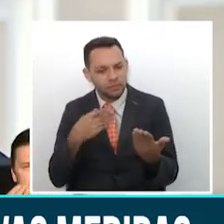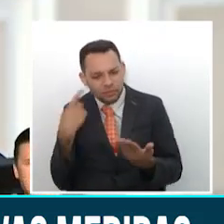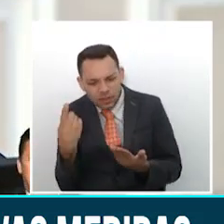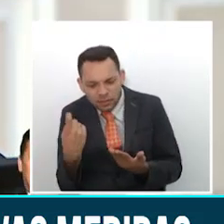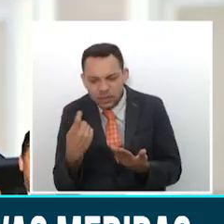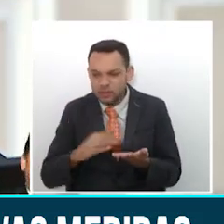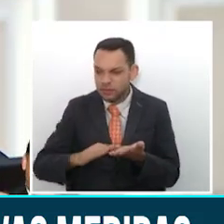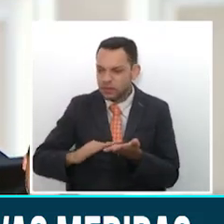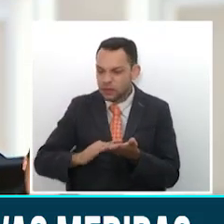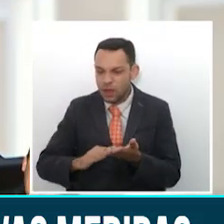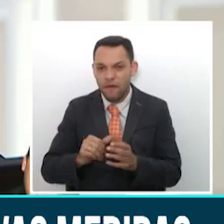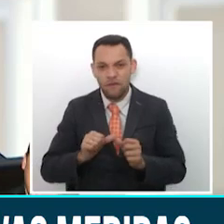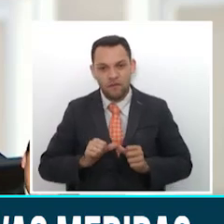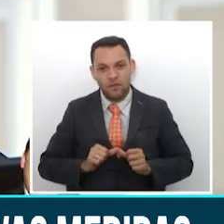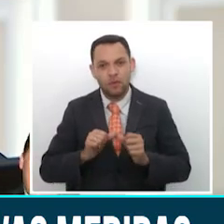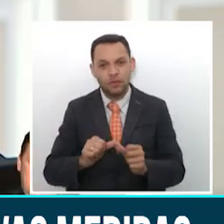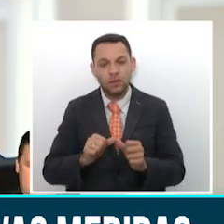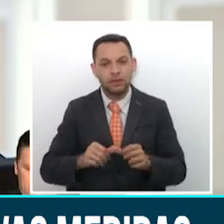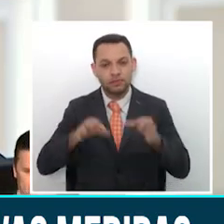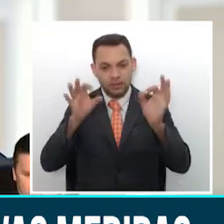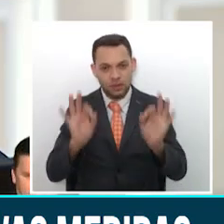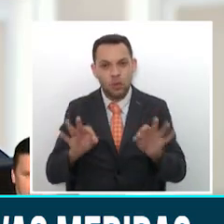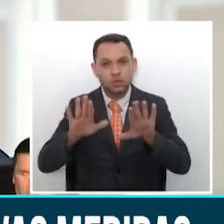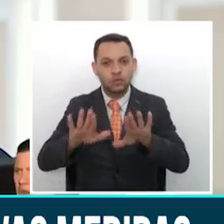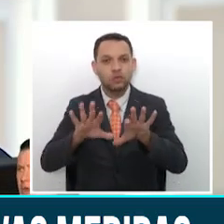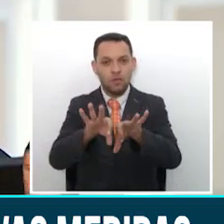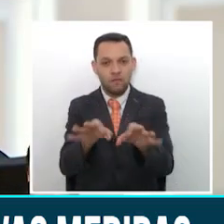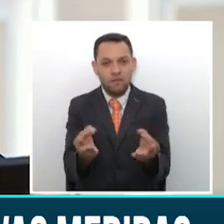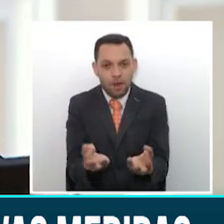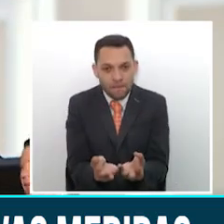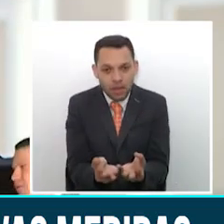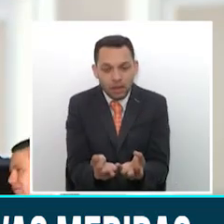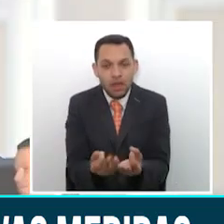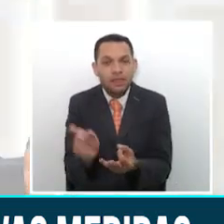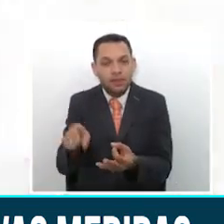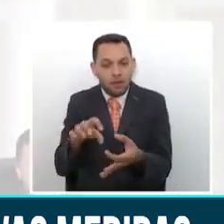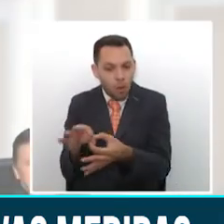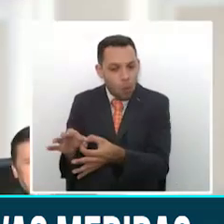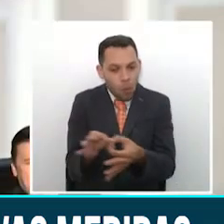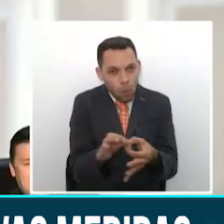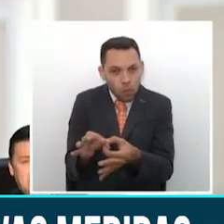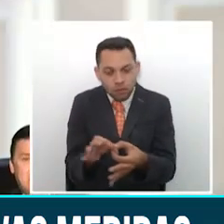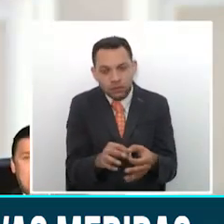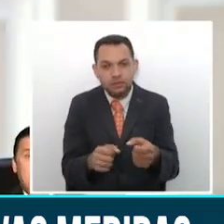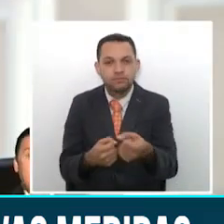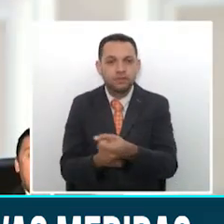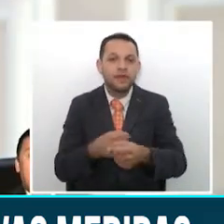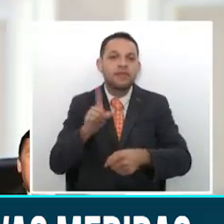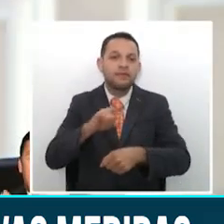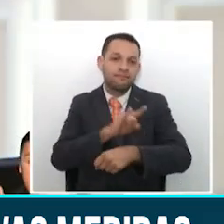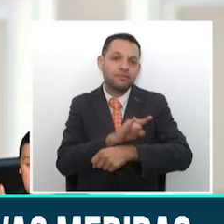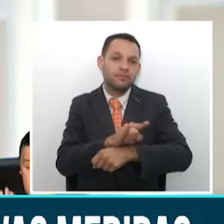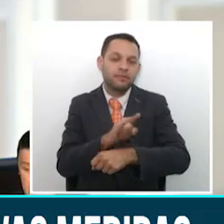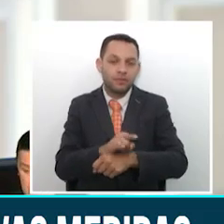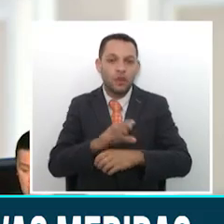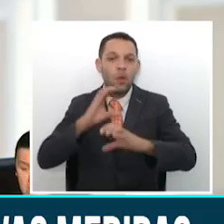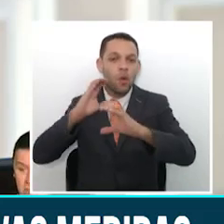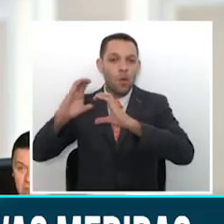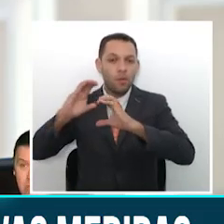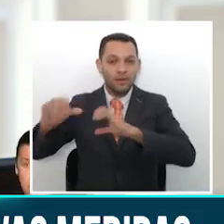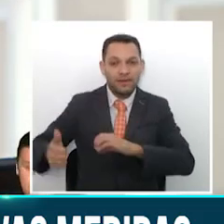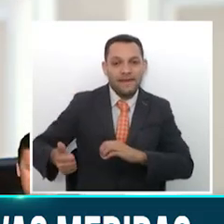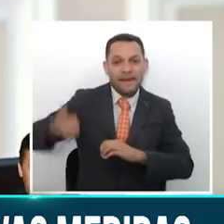que se conserve el concepto de familia, que no se dañe esa unidad familiar. Las comunicaciones entre el empleador y